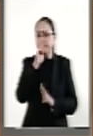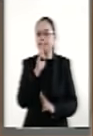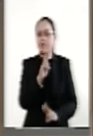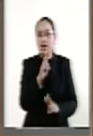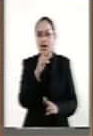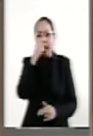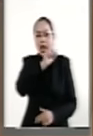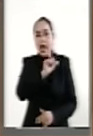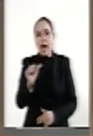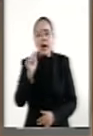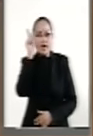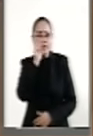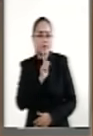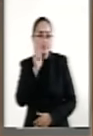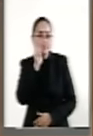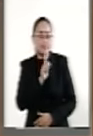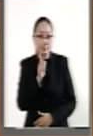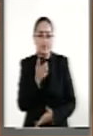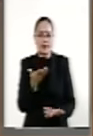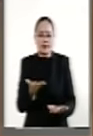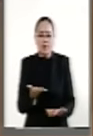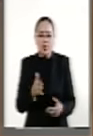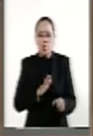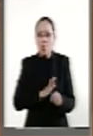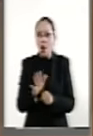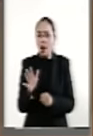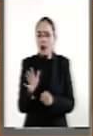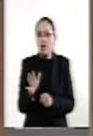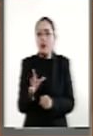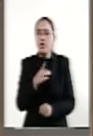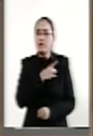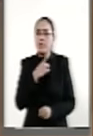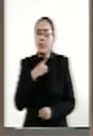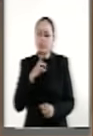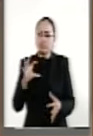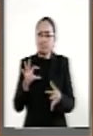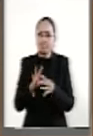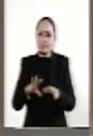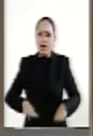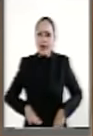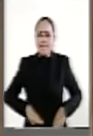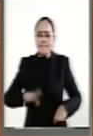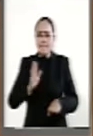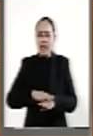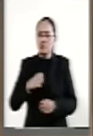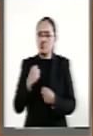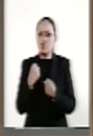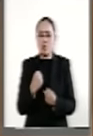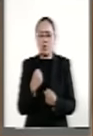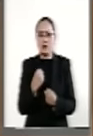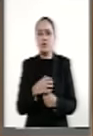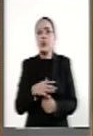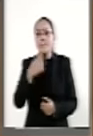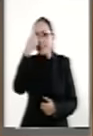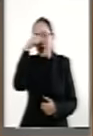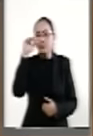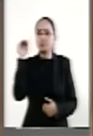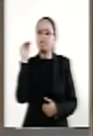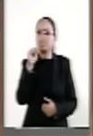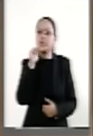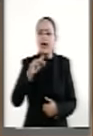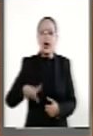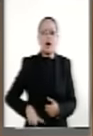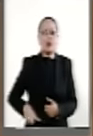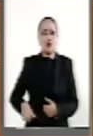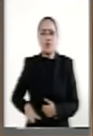rendir a las mujeres es tener una actitud en este Senado más enérgica para exigirle al